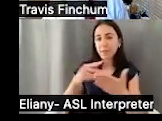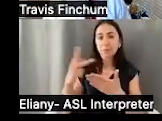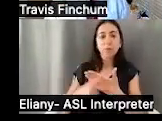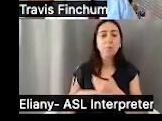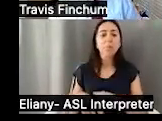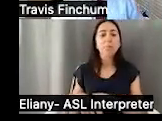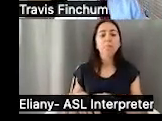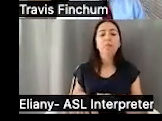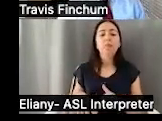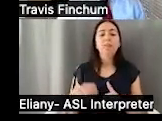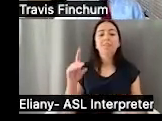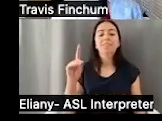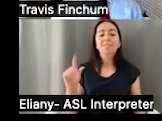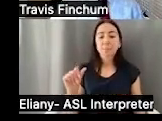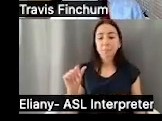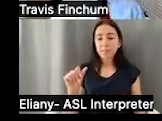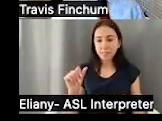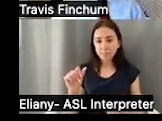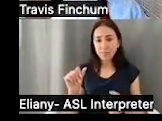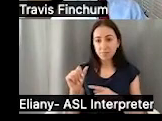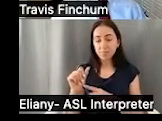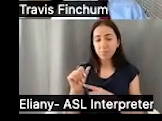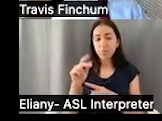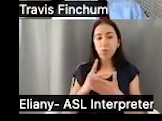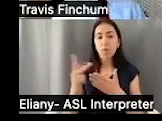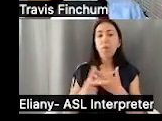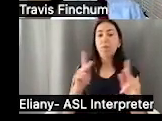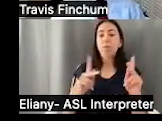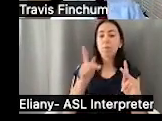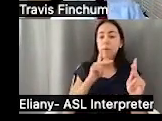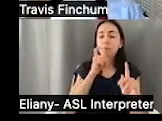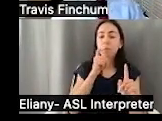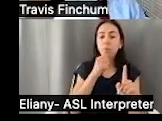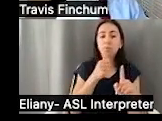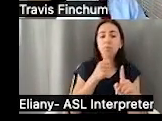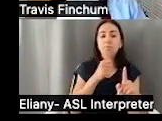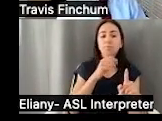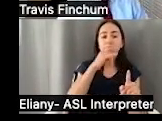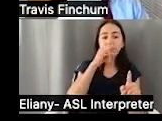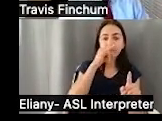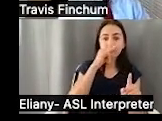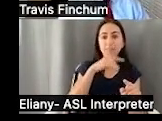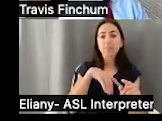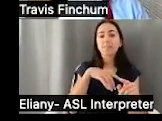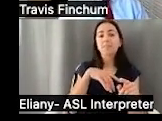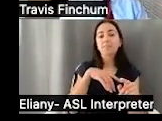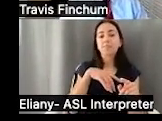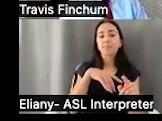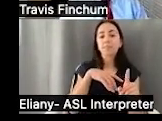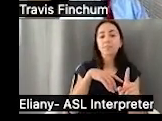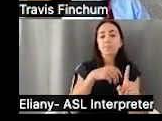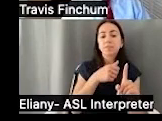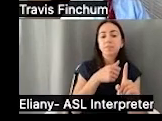ABLE. Hay un beneficio de seguro social para hijos e hijas de individuos que han trabajado y pagado en el